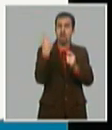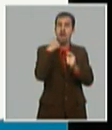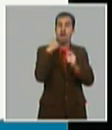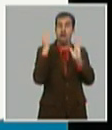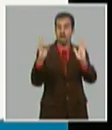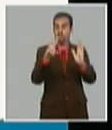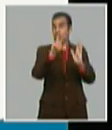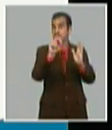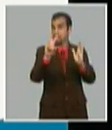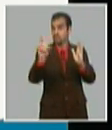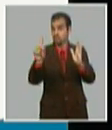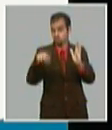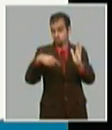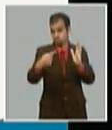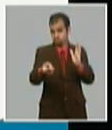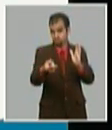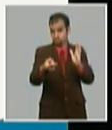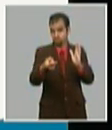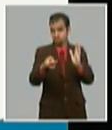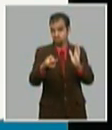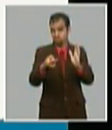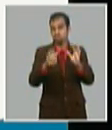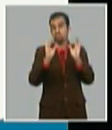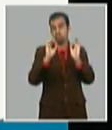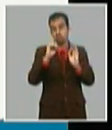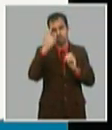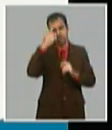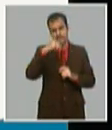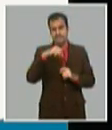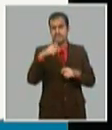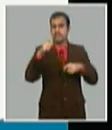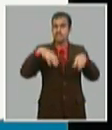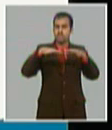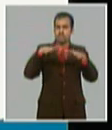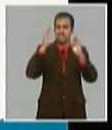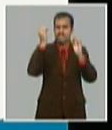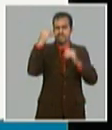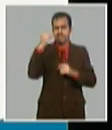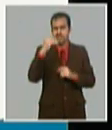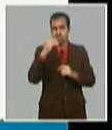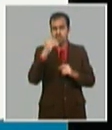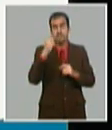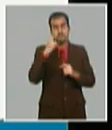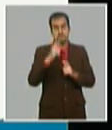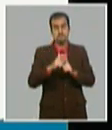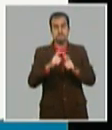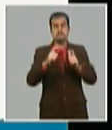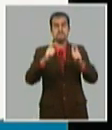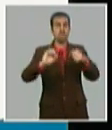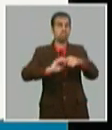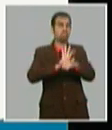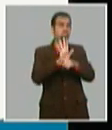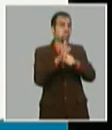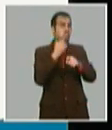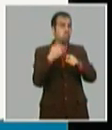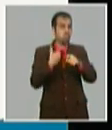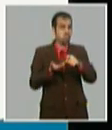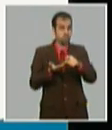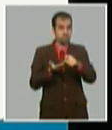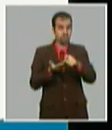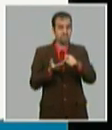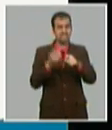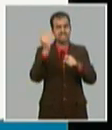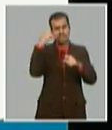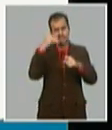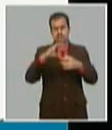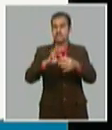continúa matizado por la incertidumbre asociada a la evolución de la pandemia COVID-19 y sus graves